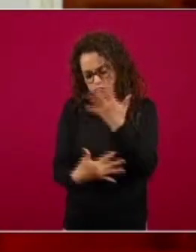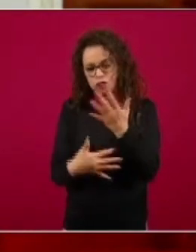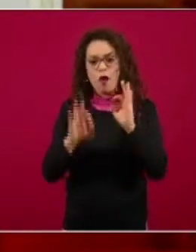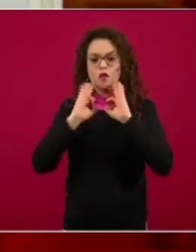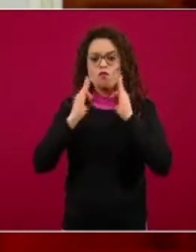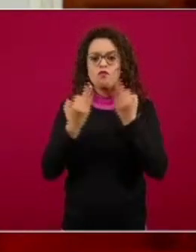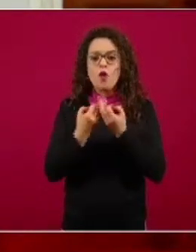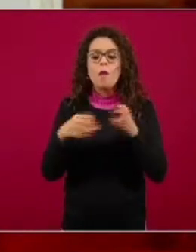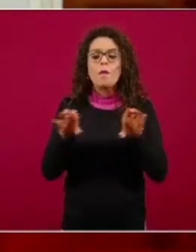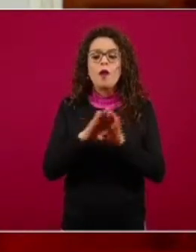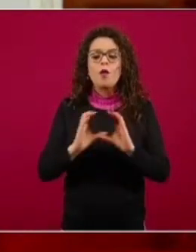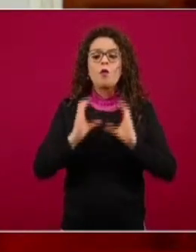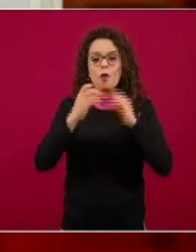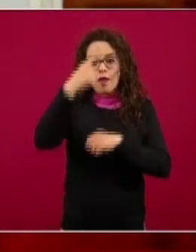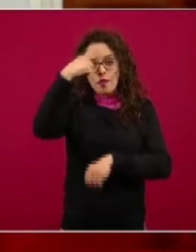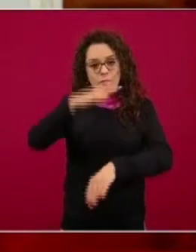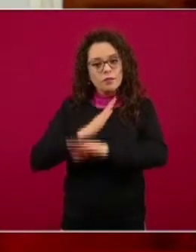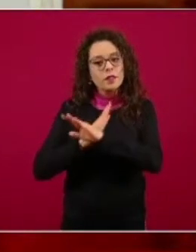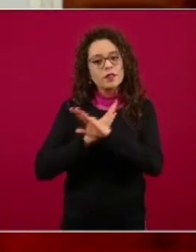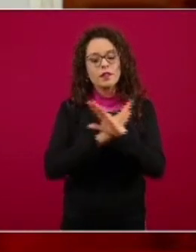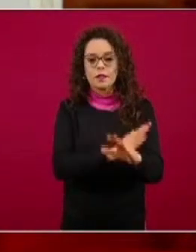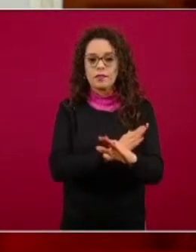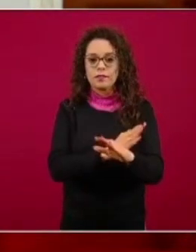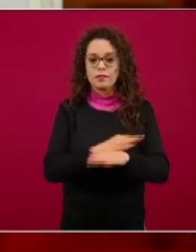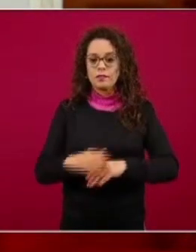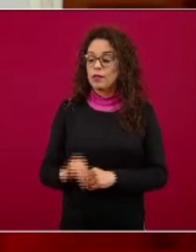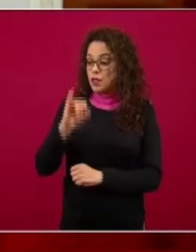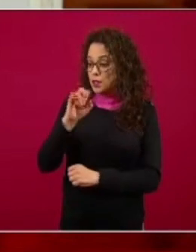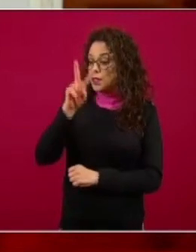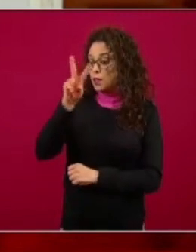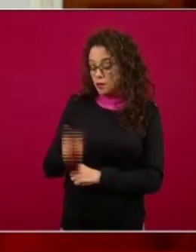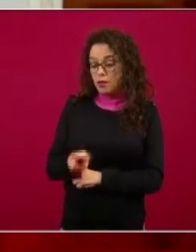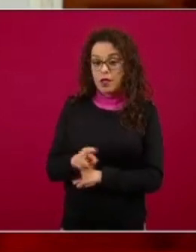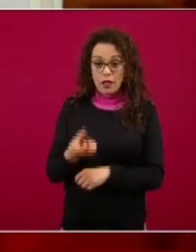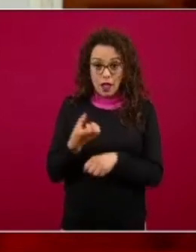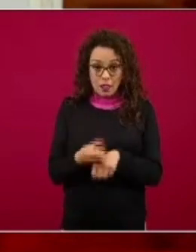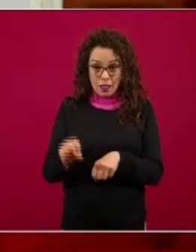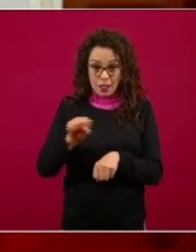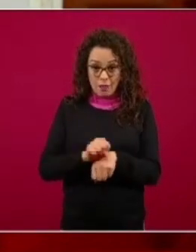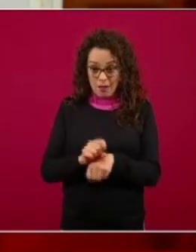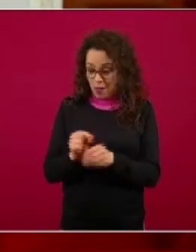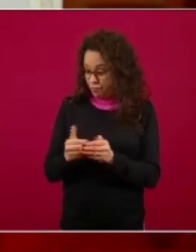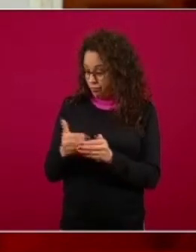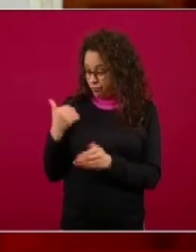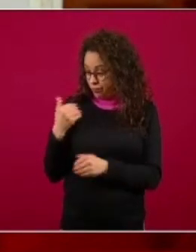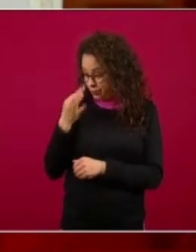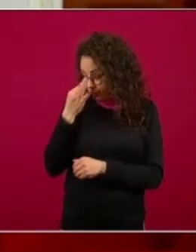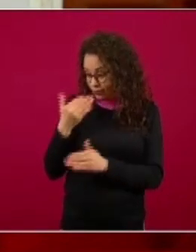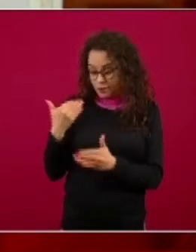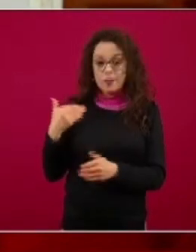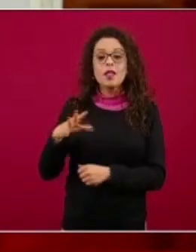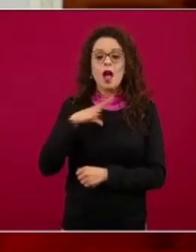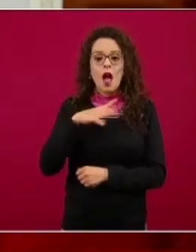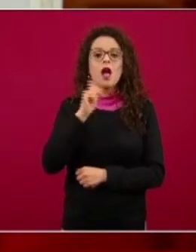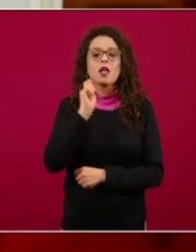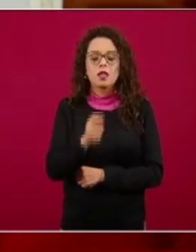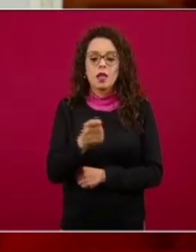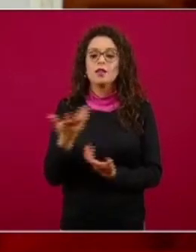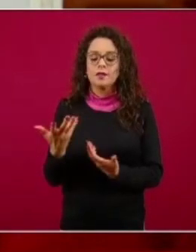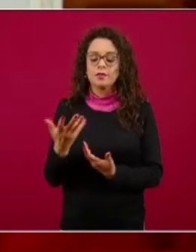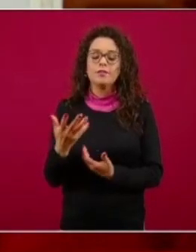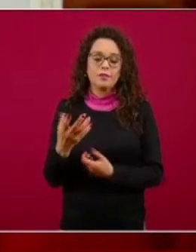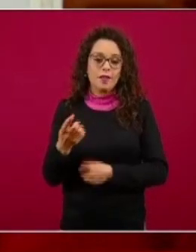Es cierto, en las últimas semanas tenemos la posibilidad de las vacunas, pero como bien dijo el doctor Rivera,